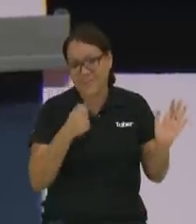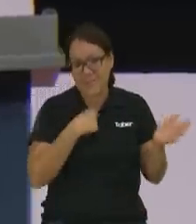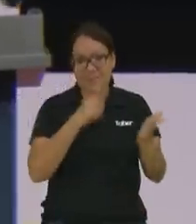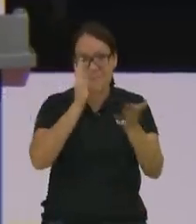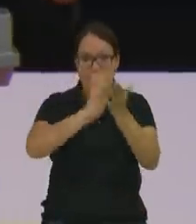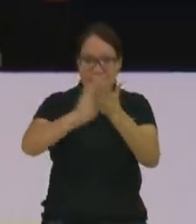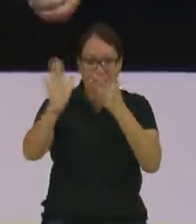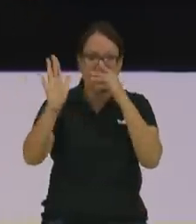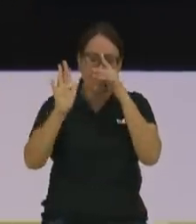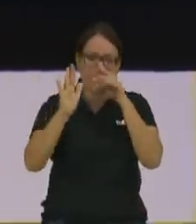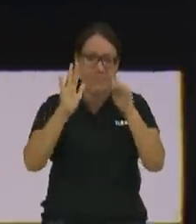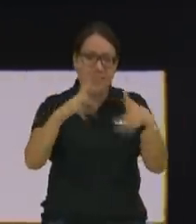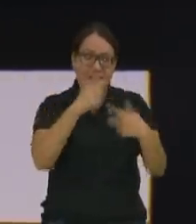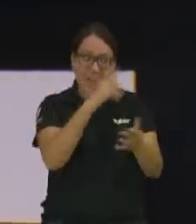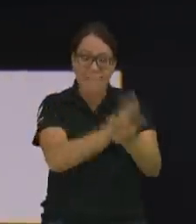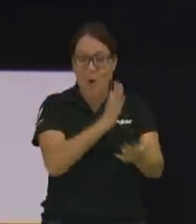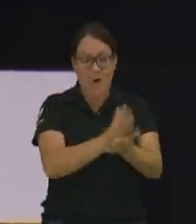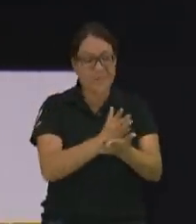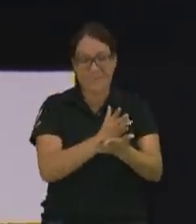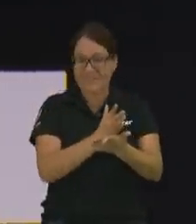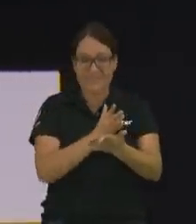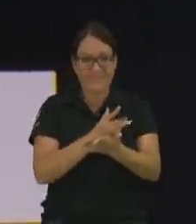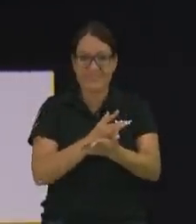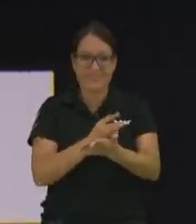para que deje de molestar